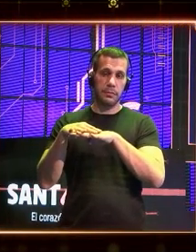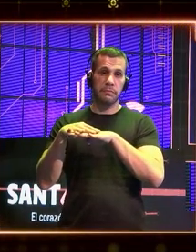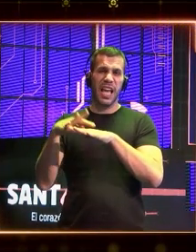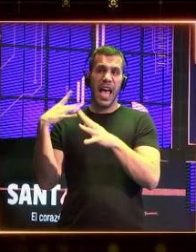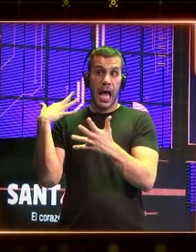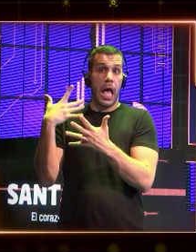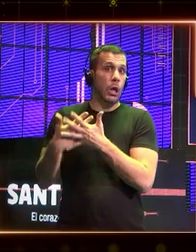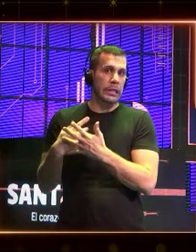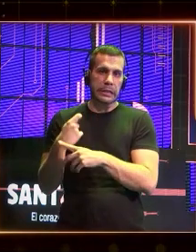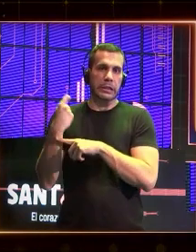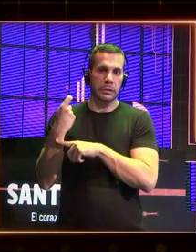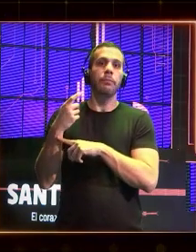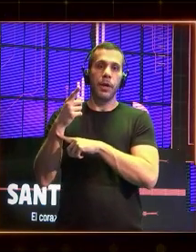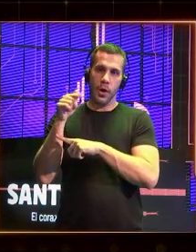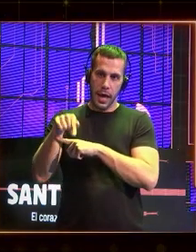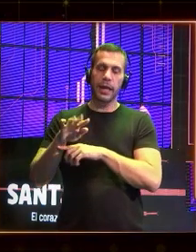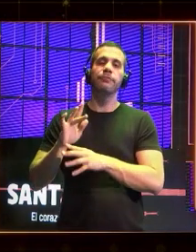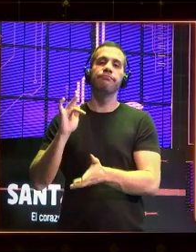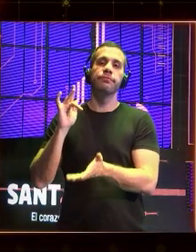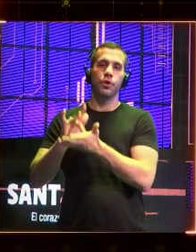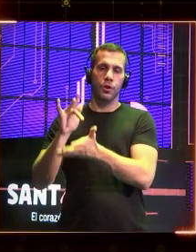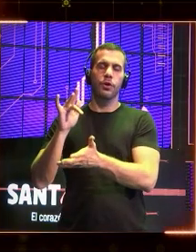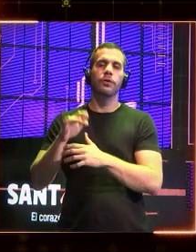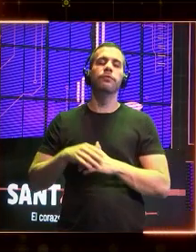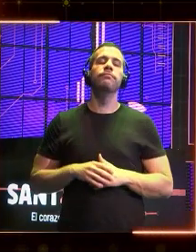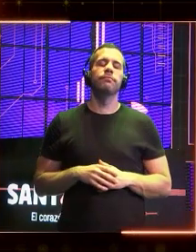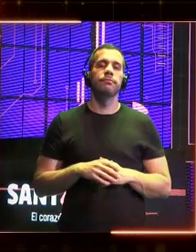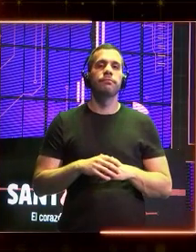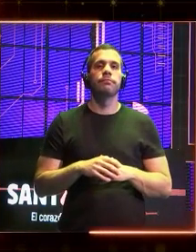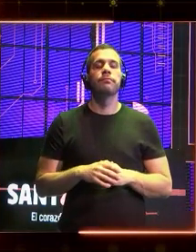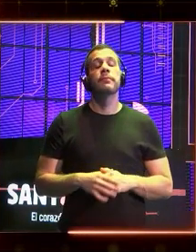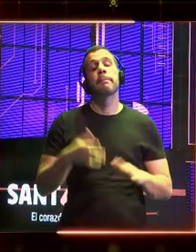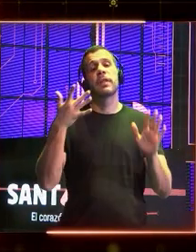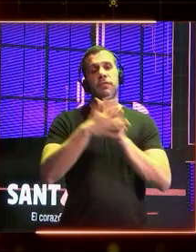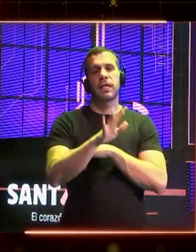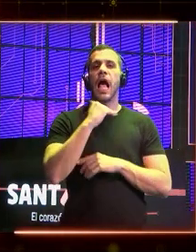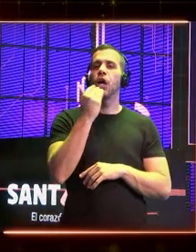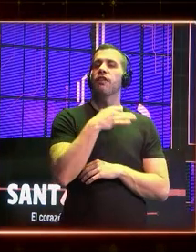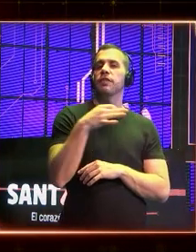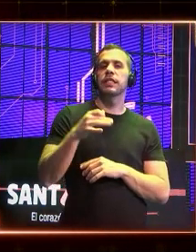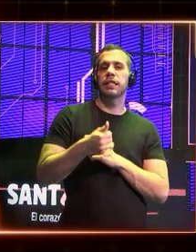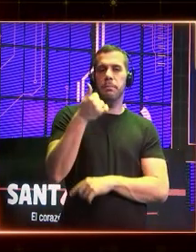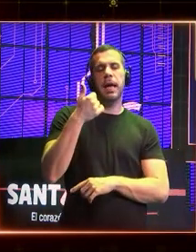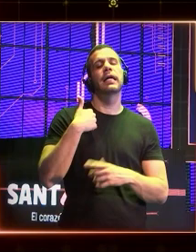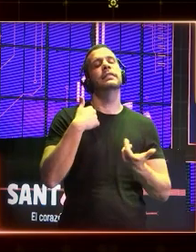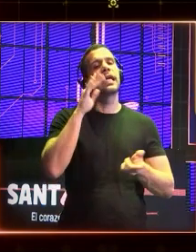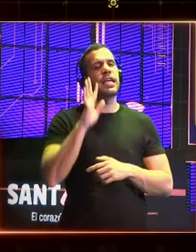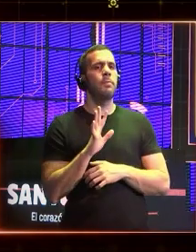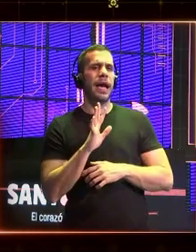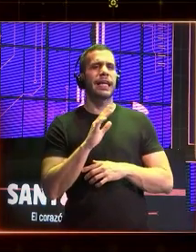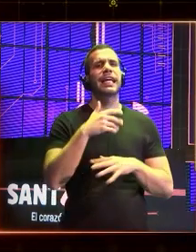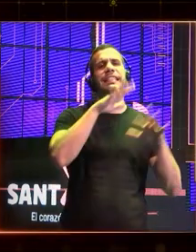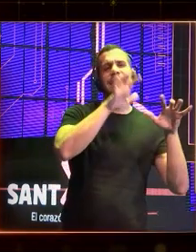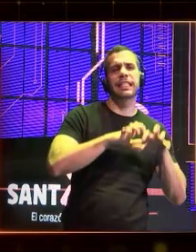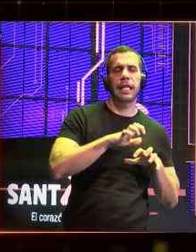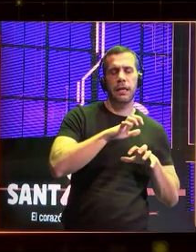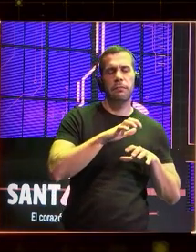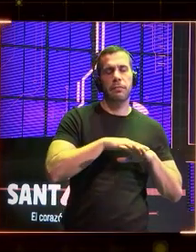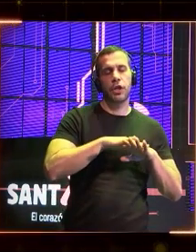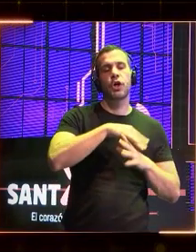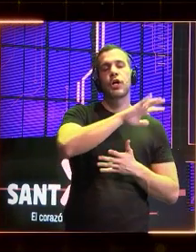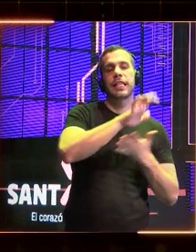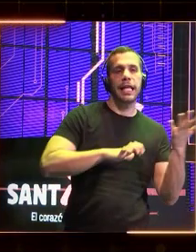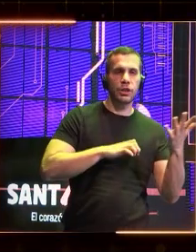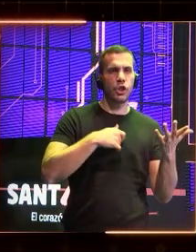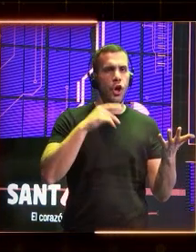difícil de conseguir, que era interpretar de una manera mucho más eficiente, identificar imágenes, identificar texto, identificar voz. Porque,